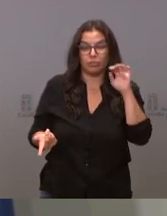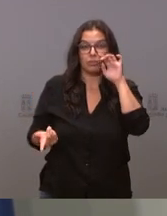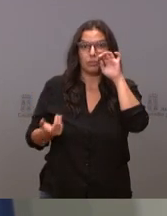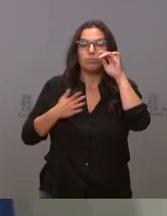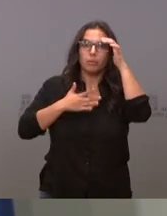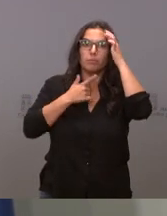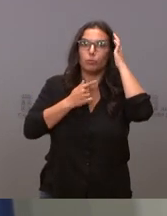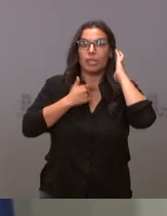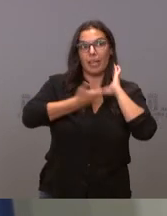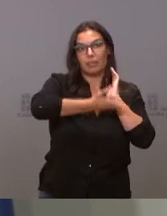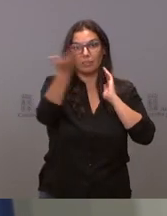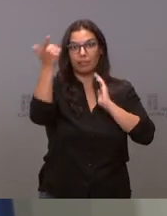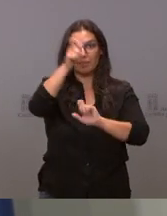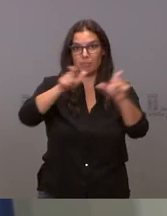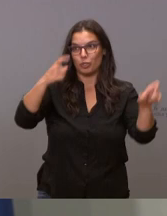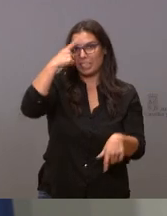supieran los ciudadanos